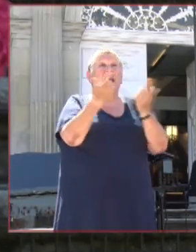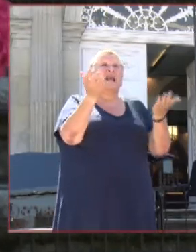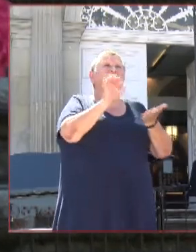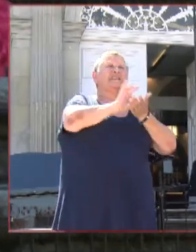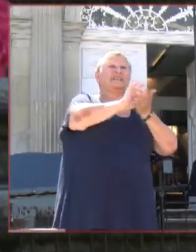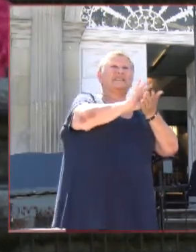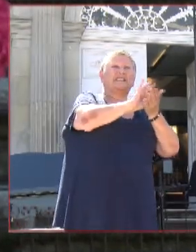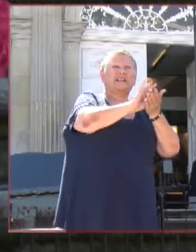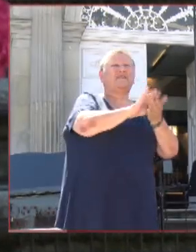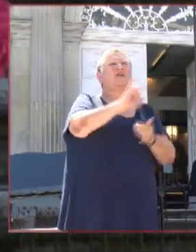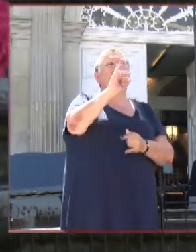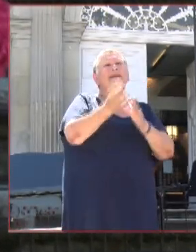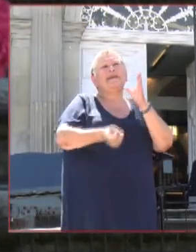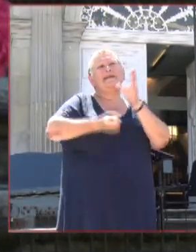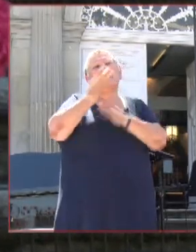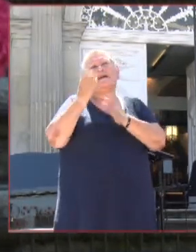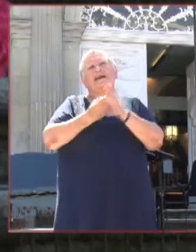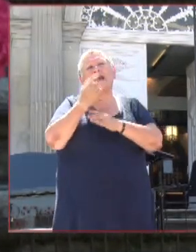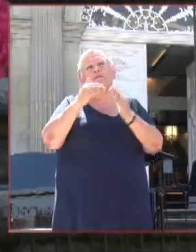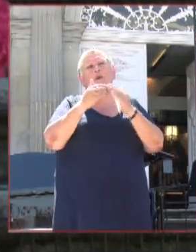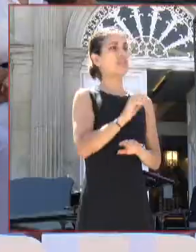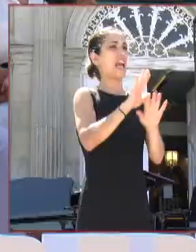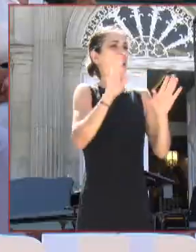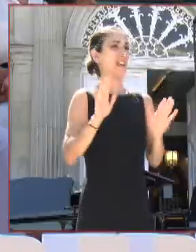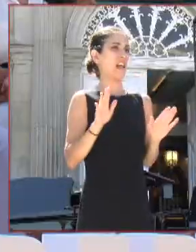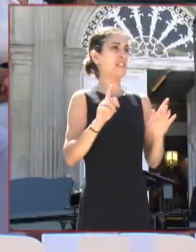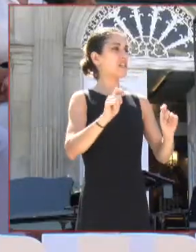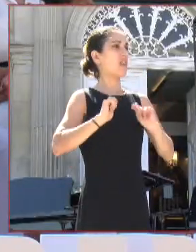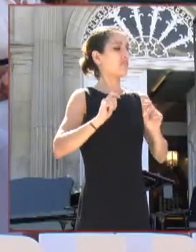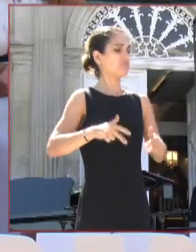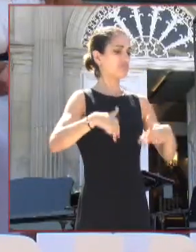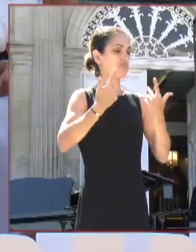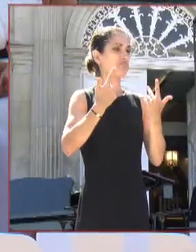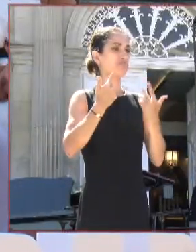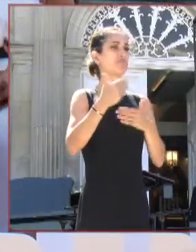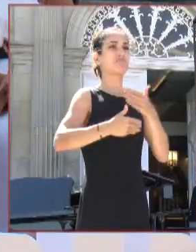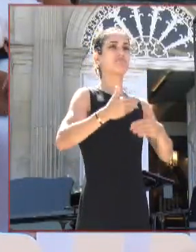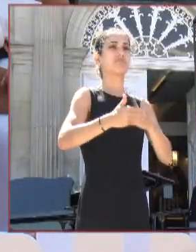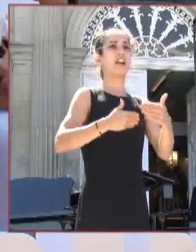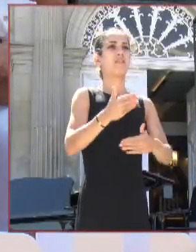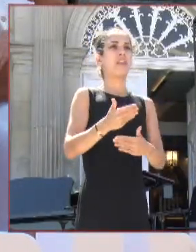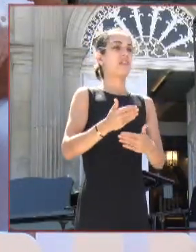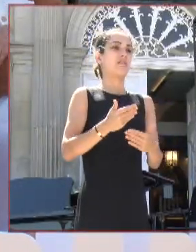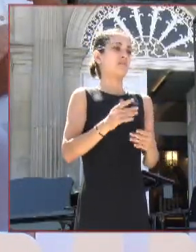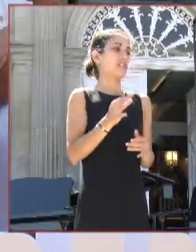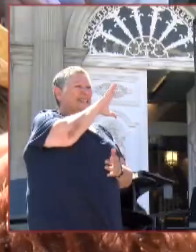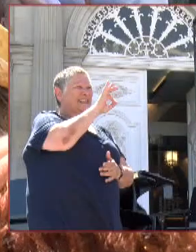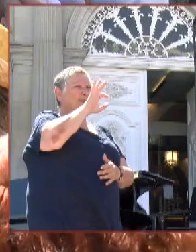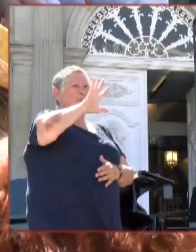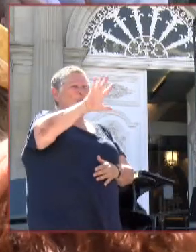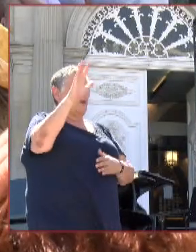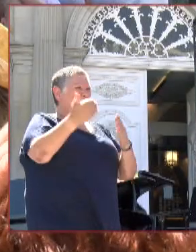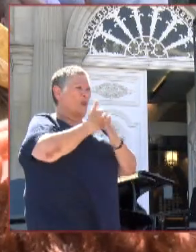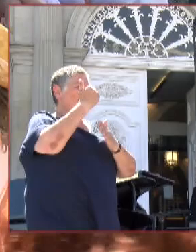e creamos máis de 7.000 empregos. Agora, nun novo escenario de dificultades, Silvia Mosquera aseguran que o seu goberno